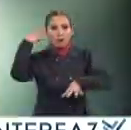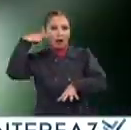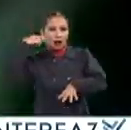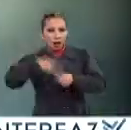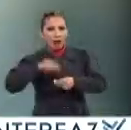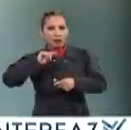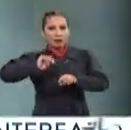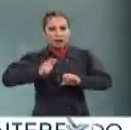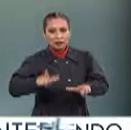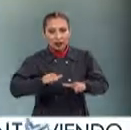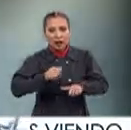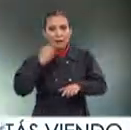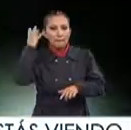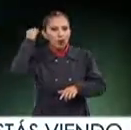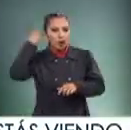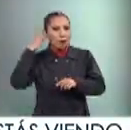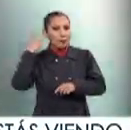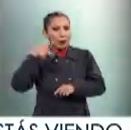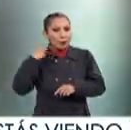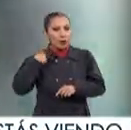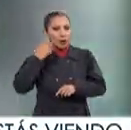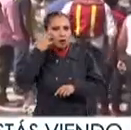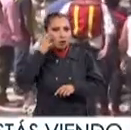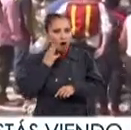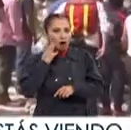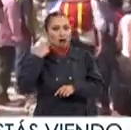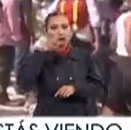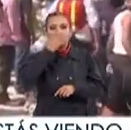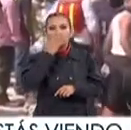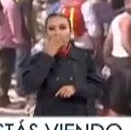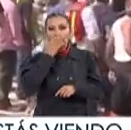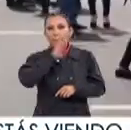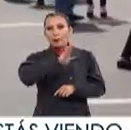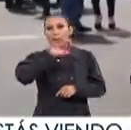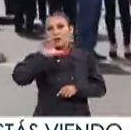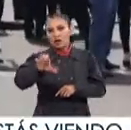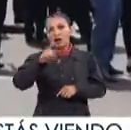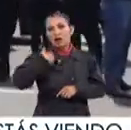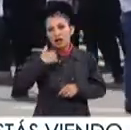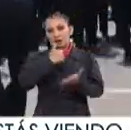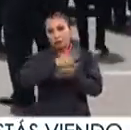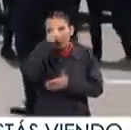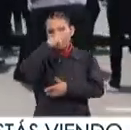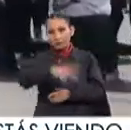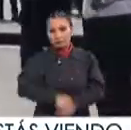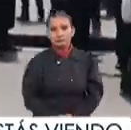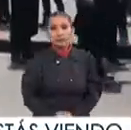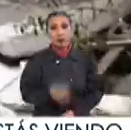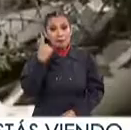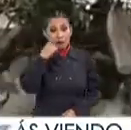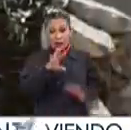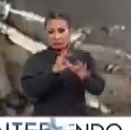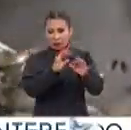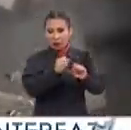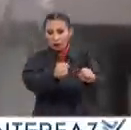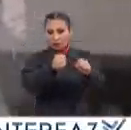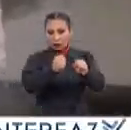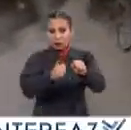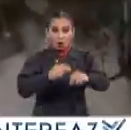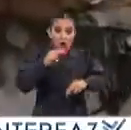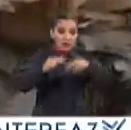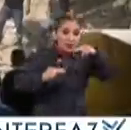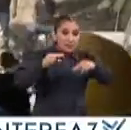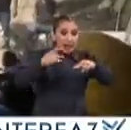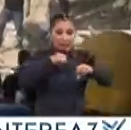Veracruz, Tlaxcala, Morelos, Puebla, Nuevo León, Sonora, Baja California y la Ciudad de México Para describir la fuerza o el